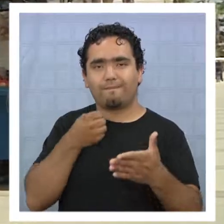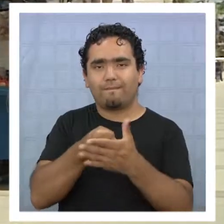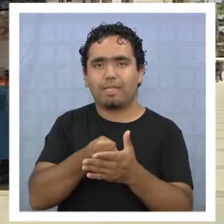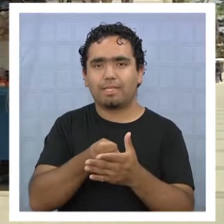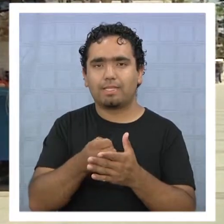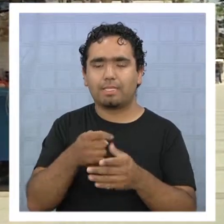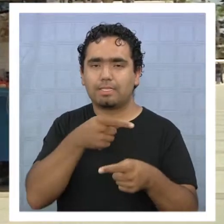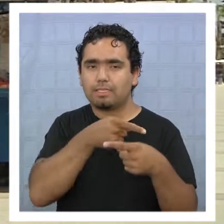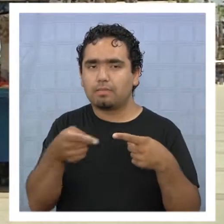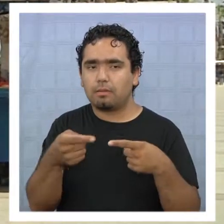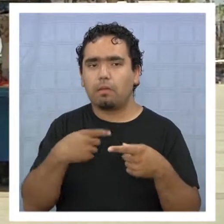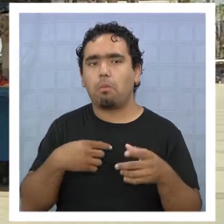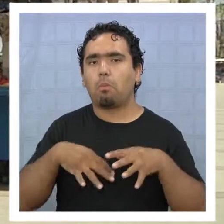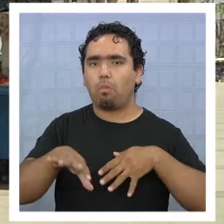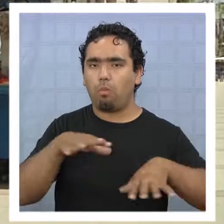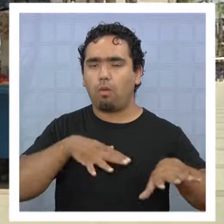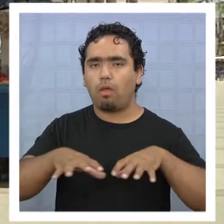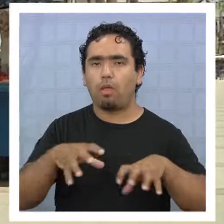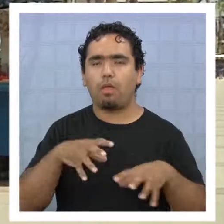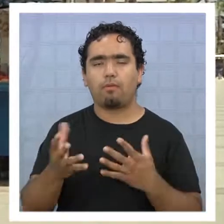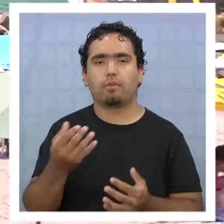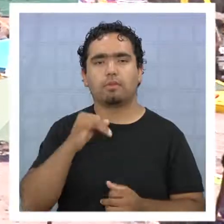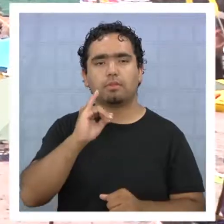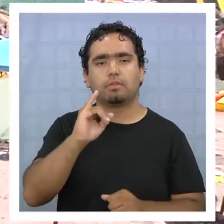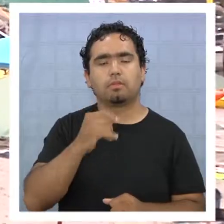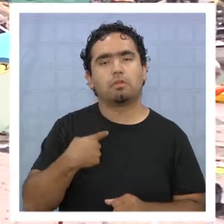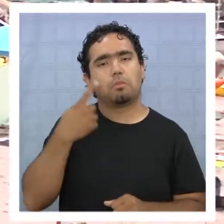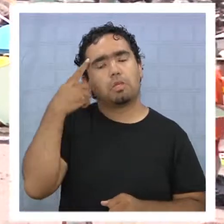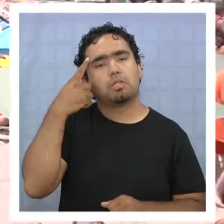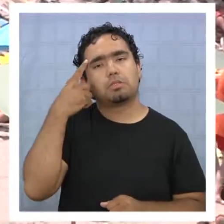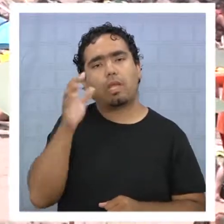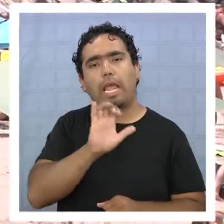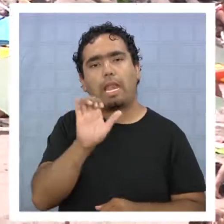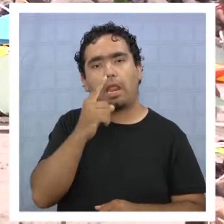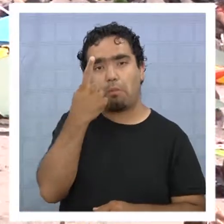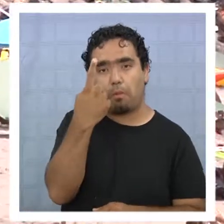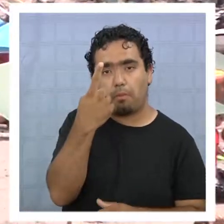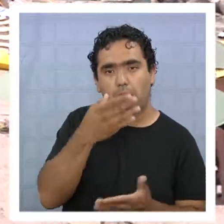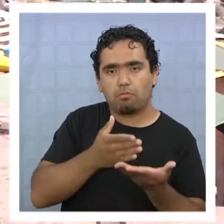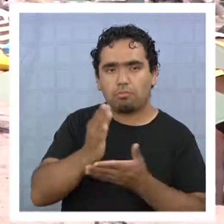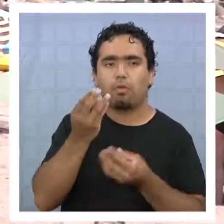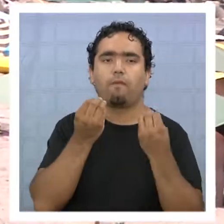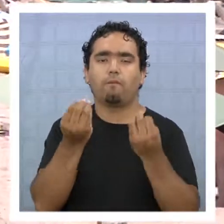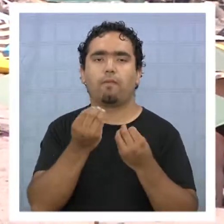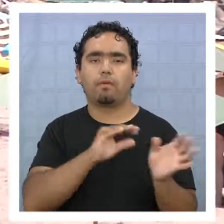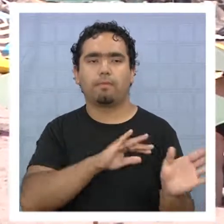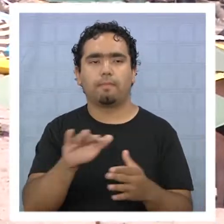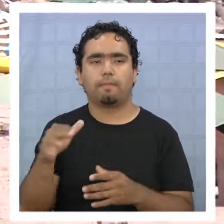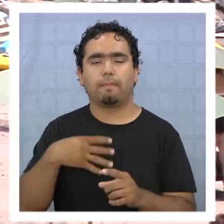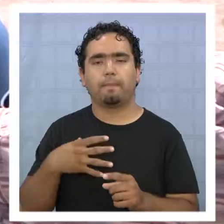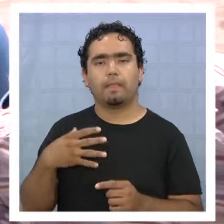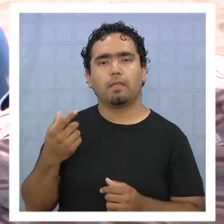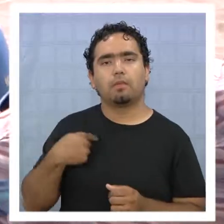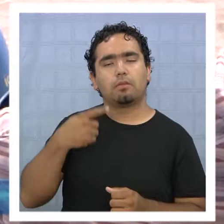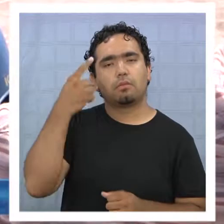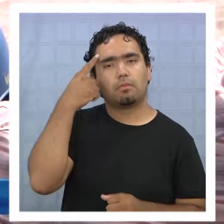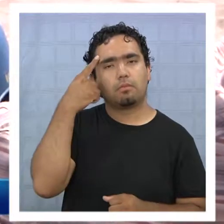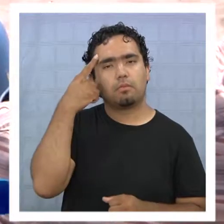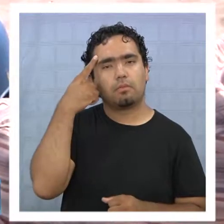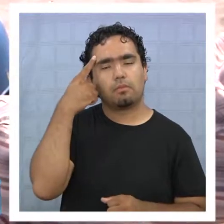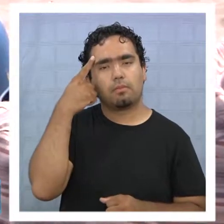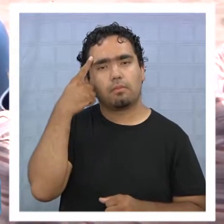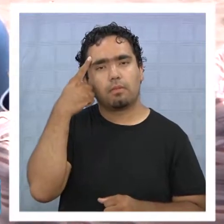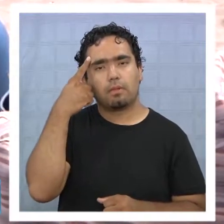Pero los fines de semana, sí, por ahí se mueve un poco. Pues yo creo que de aquí al primero y ya en adelante ya comienza todo lo bueno. El arriendo